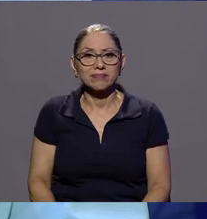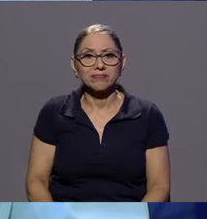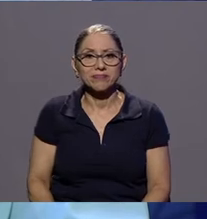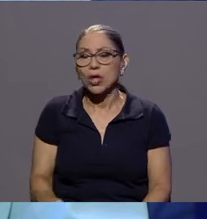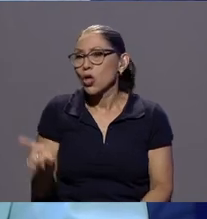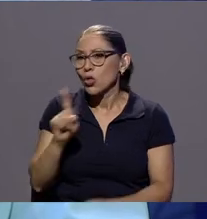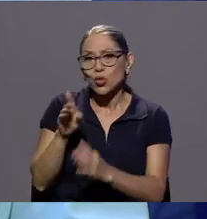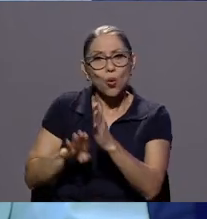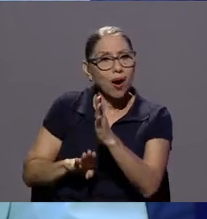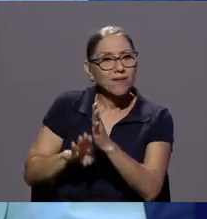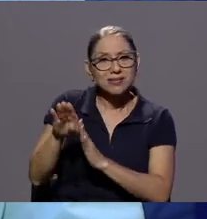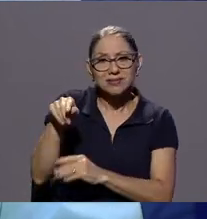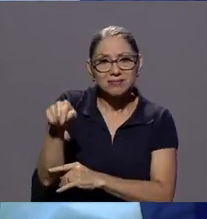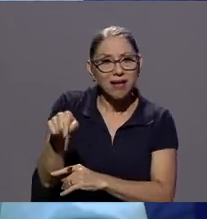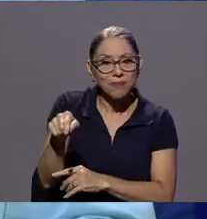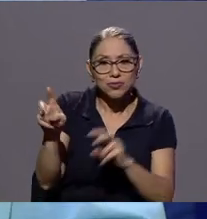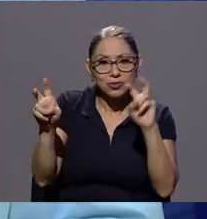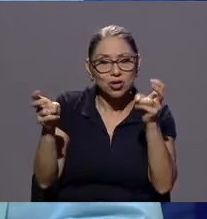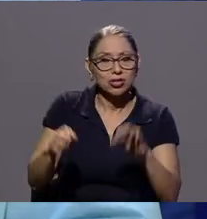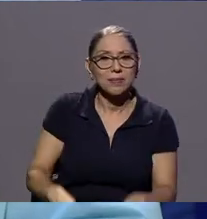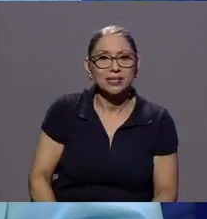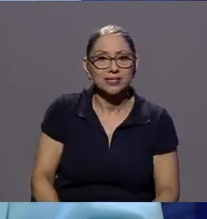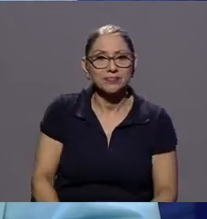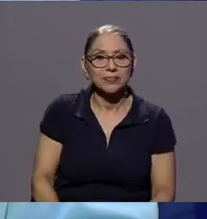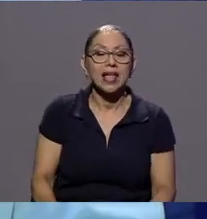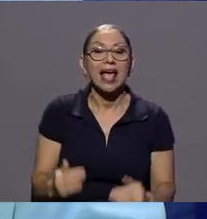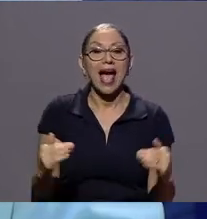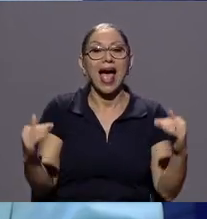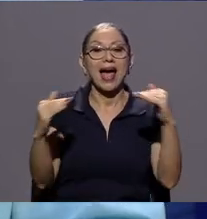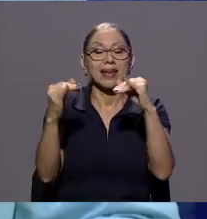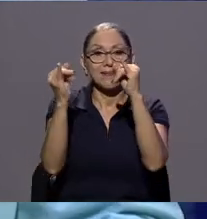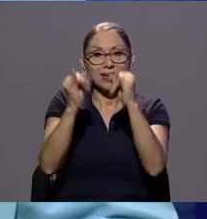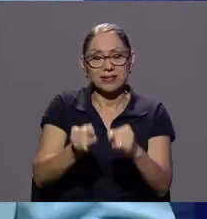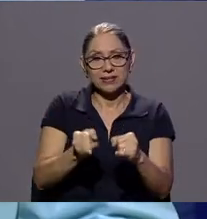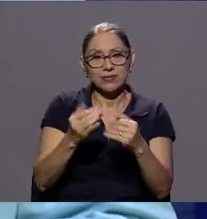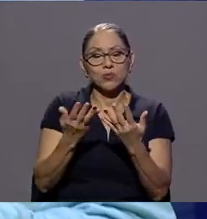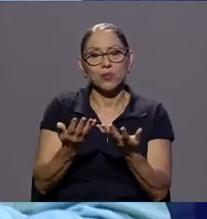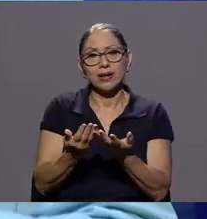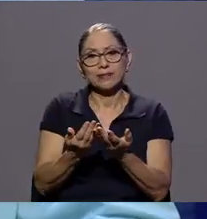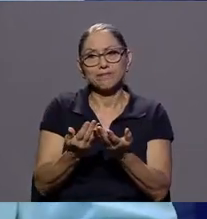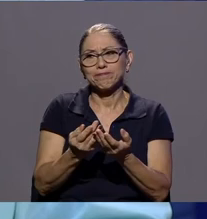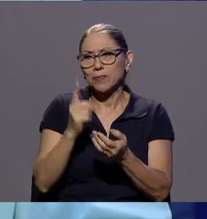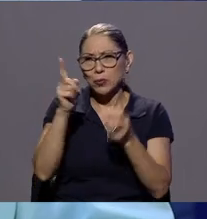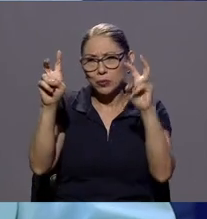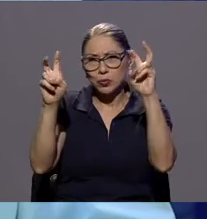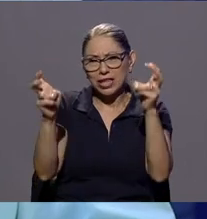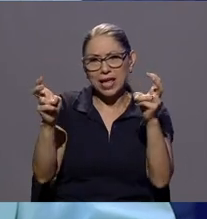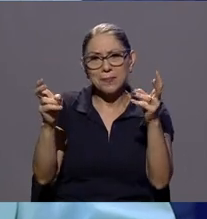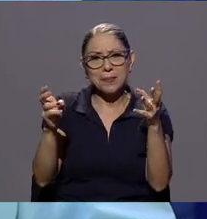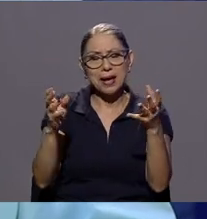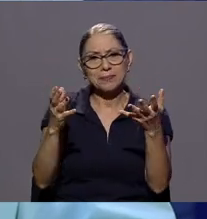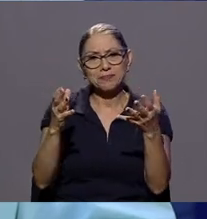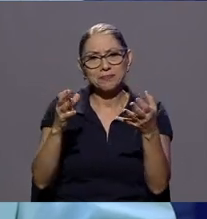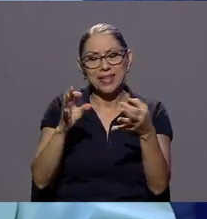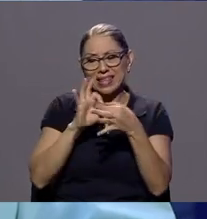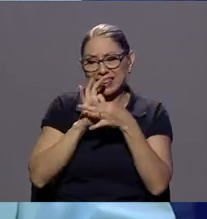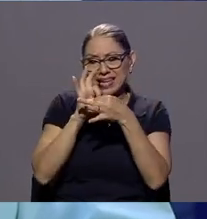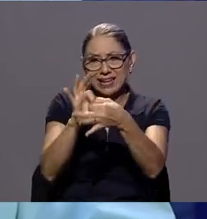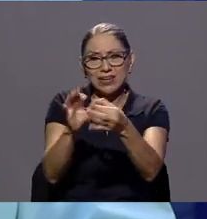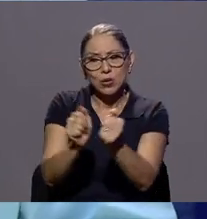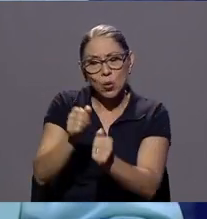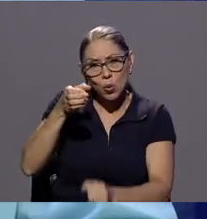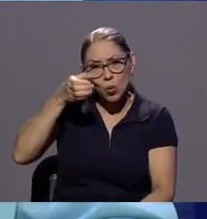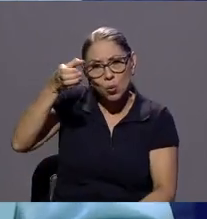y a nivel individual un tema que desgraciadamente tiene que ver con la cultura empresarial y